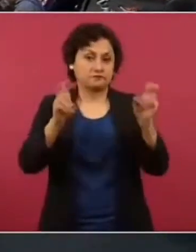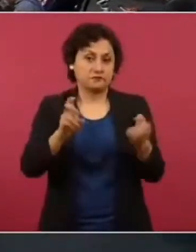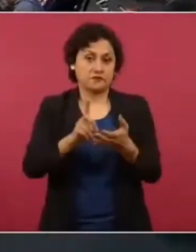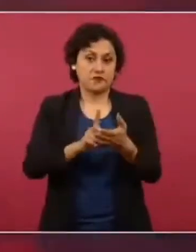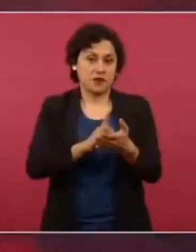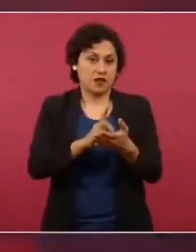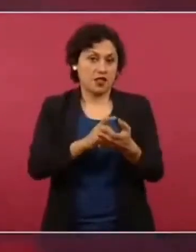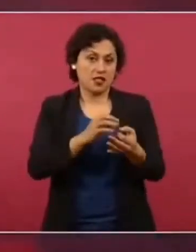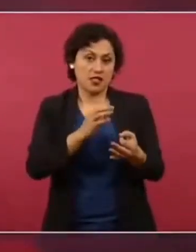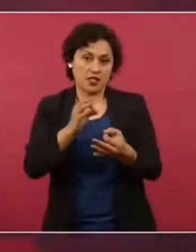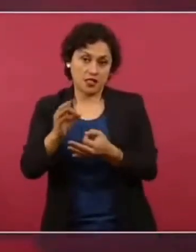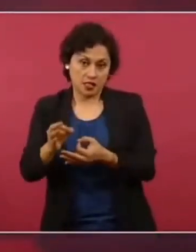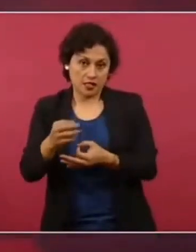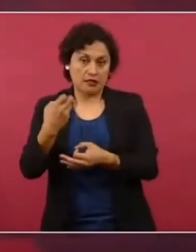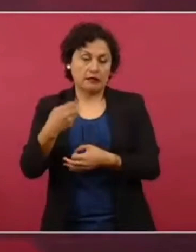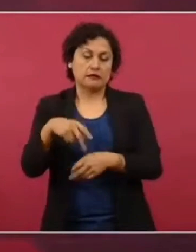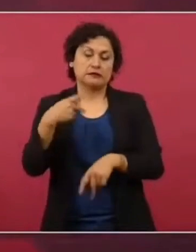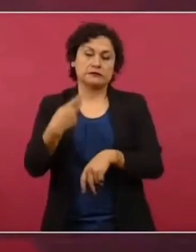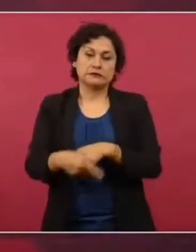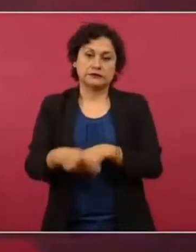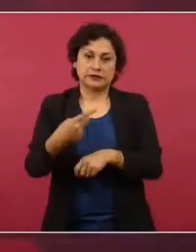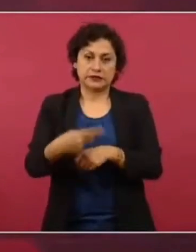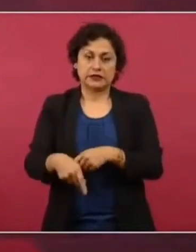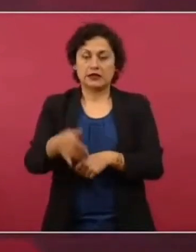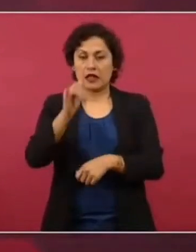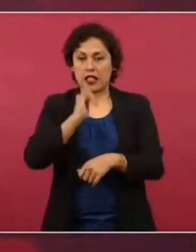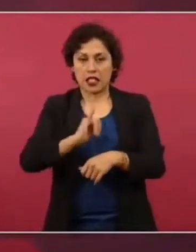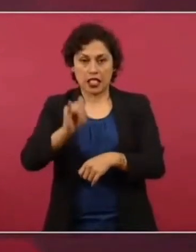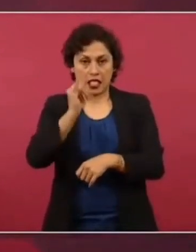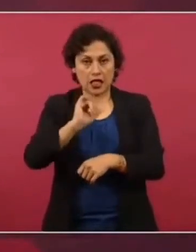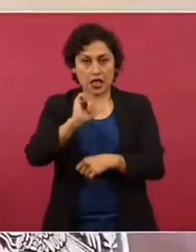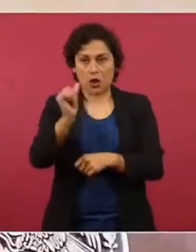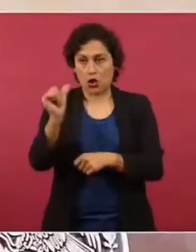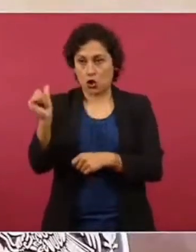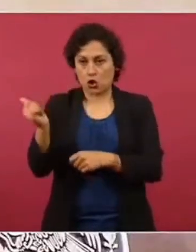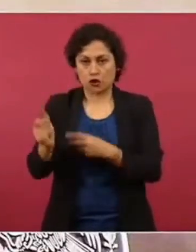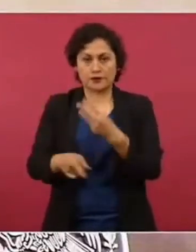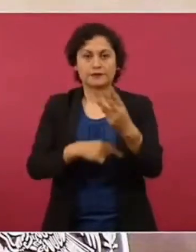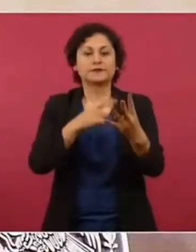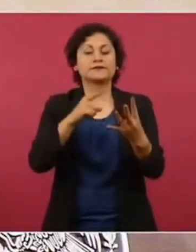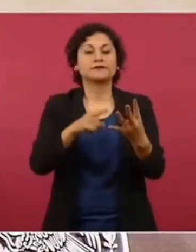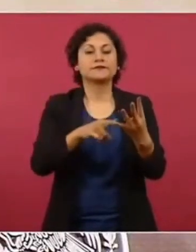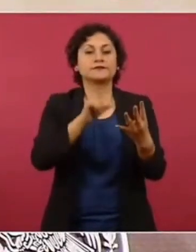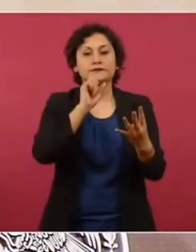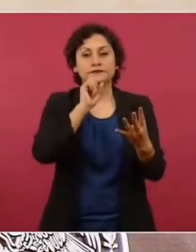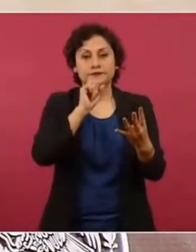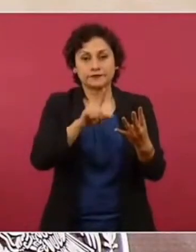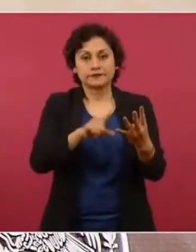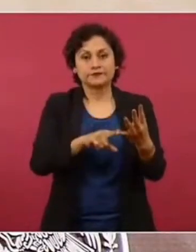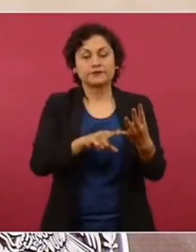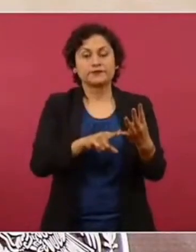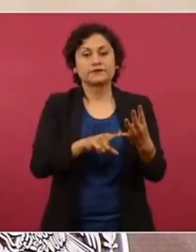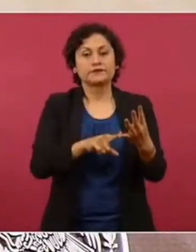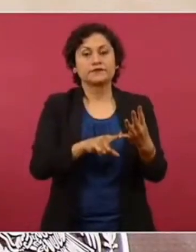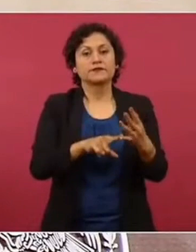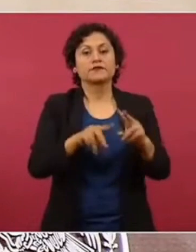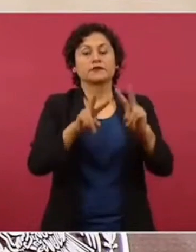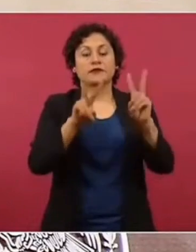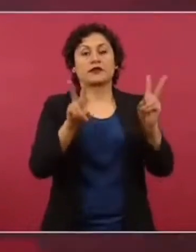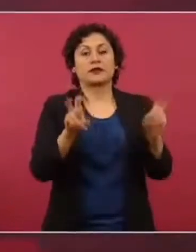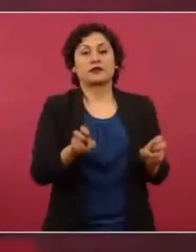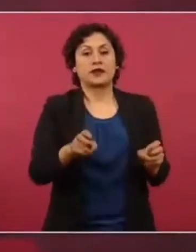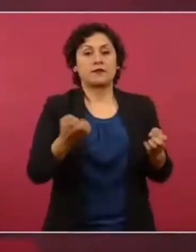riesgos que significan las adicciones, la ingesta de alcohol y de otras drogas. Además, también el tema de la